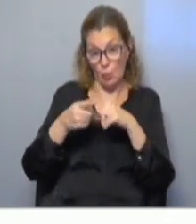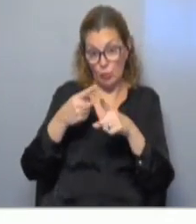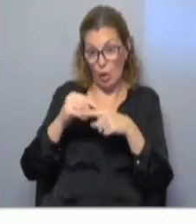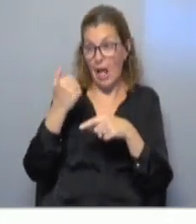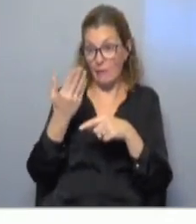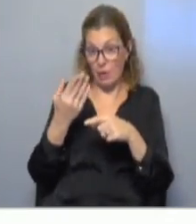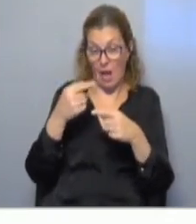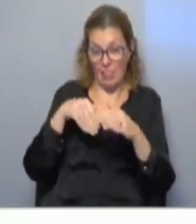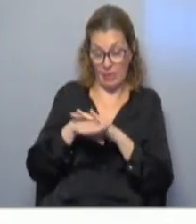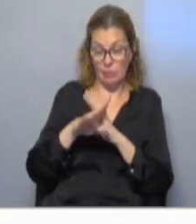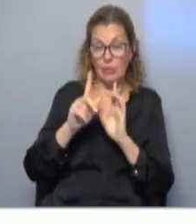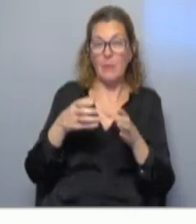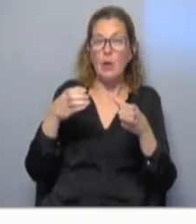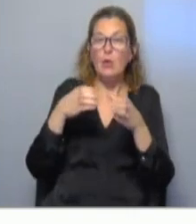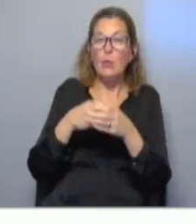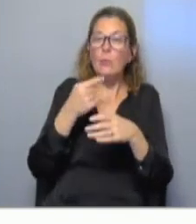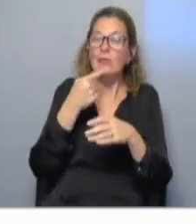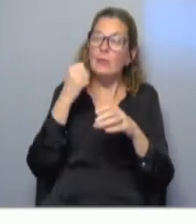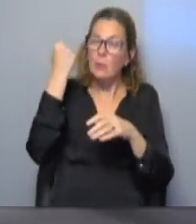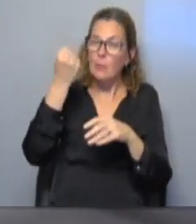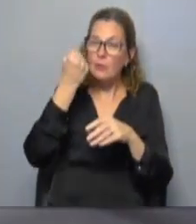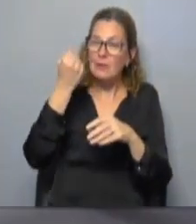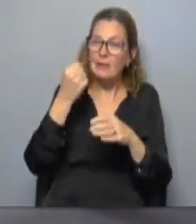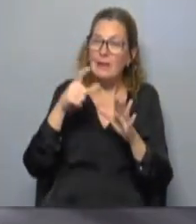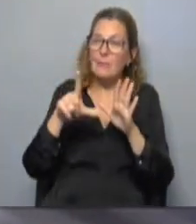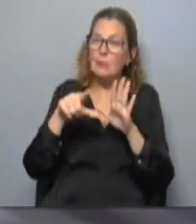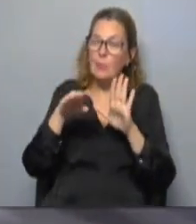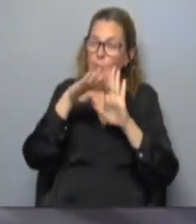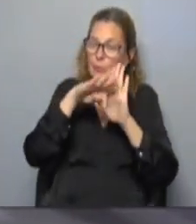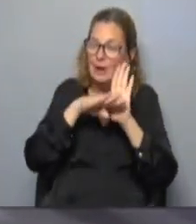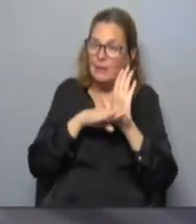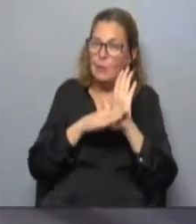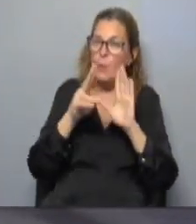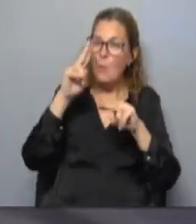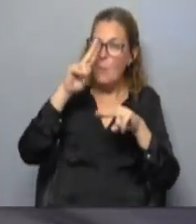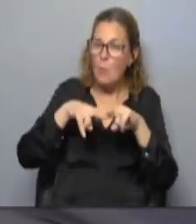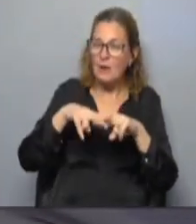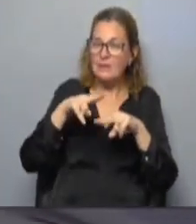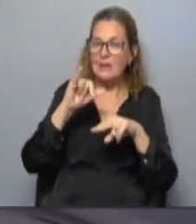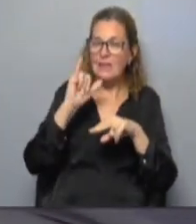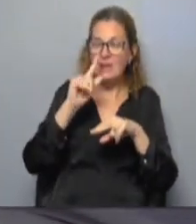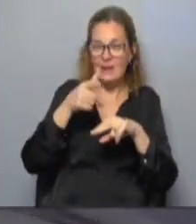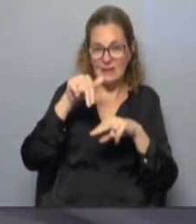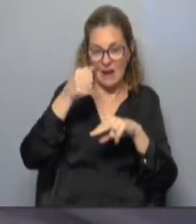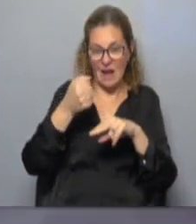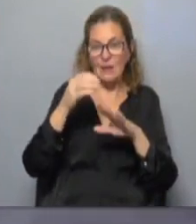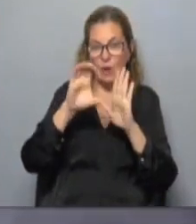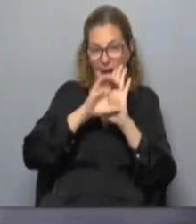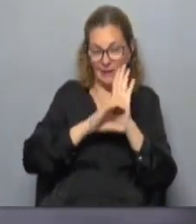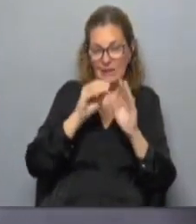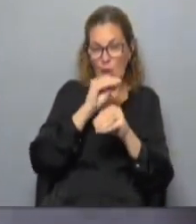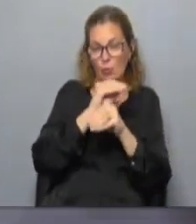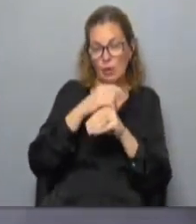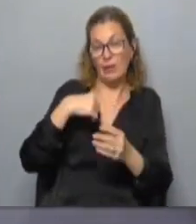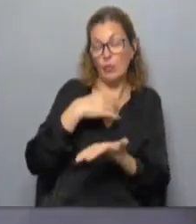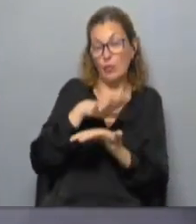externas. El gremio considera importante que exista una regulación sobre muerte digna acorde a las características culturales,